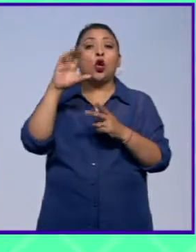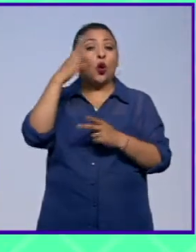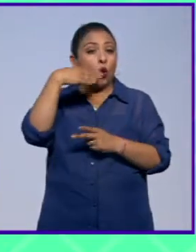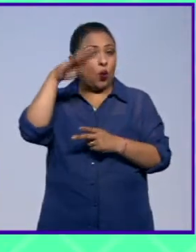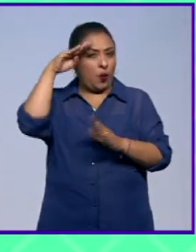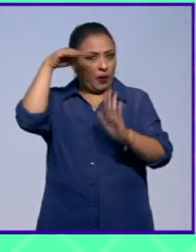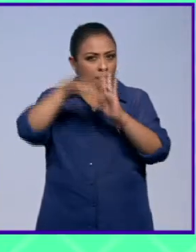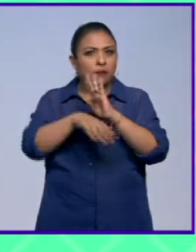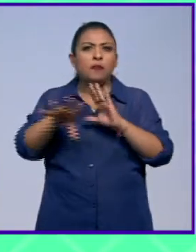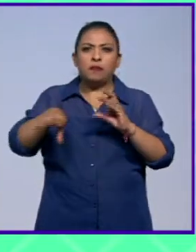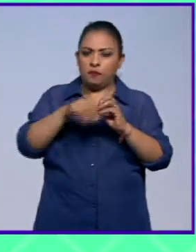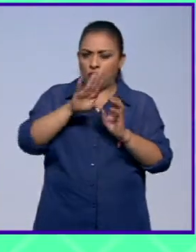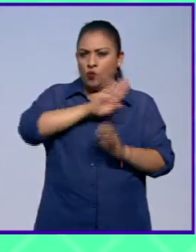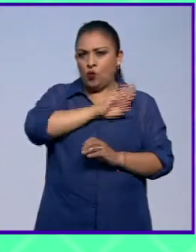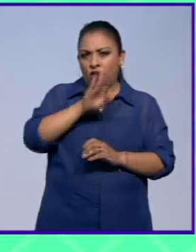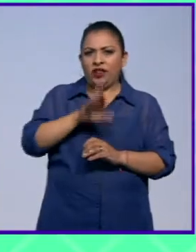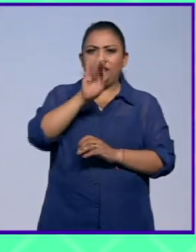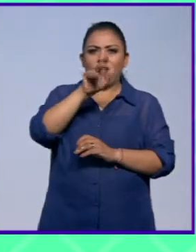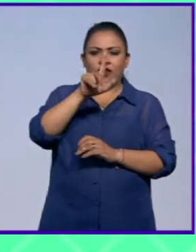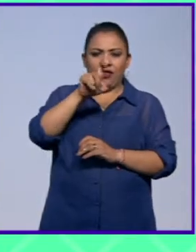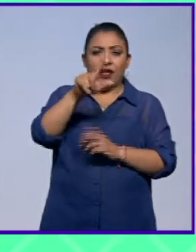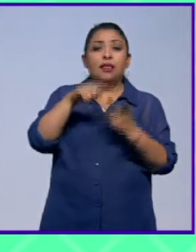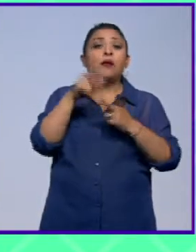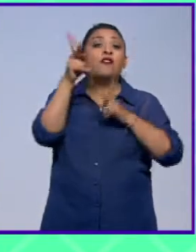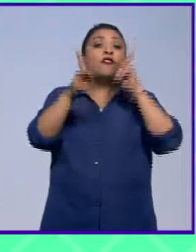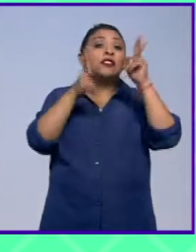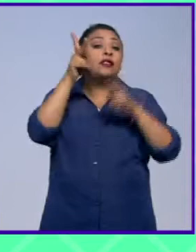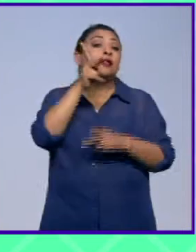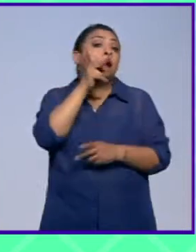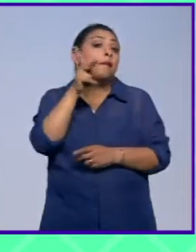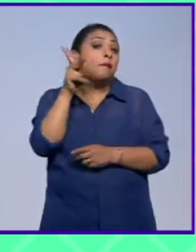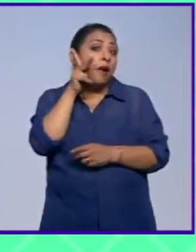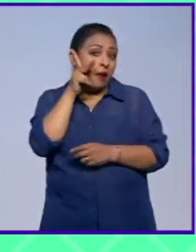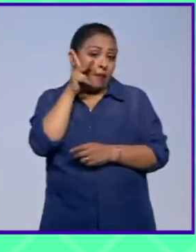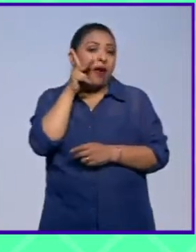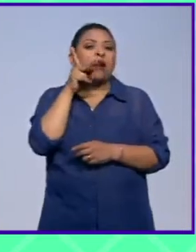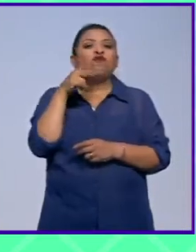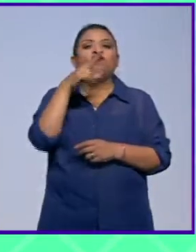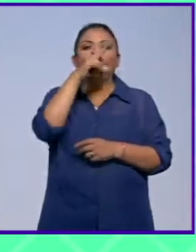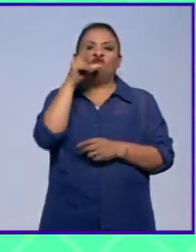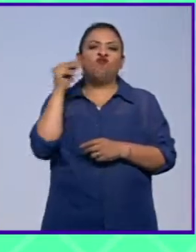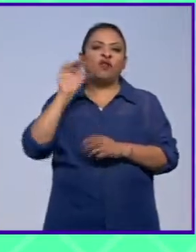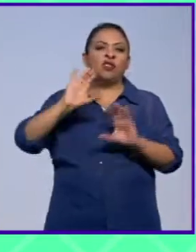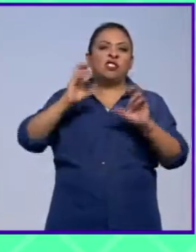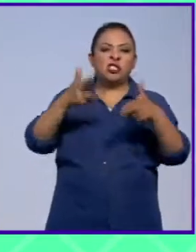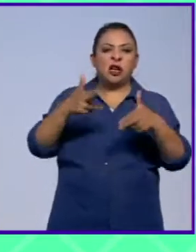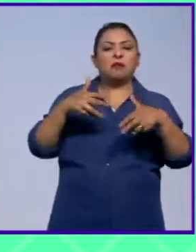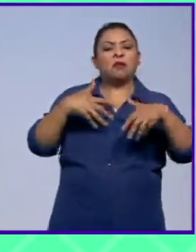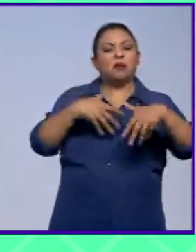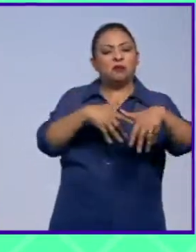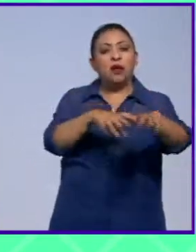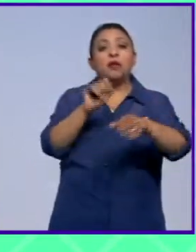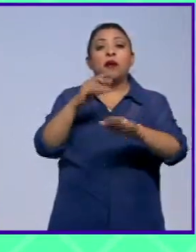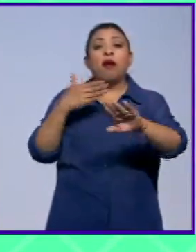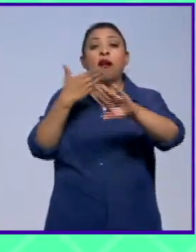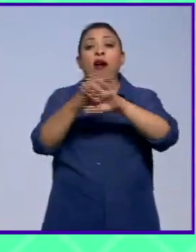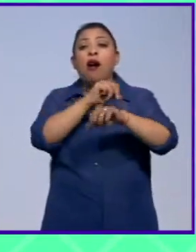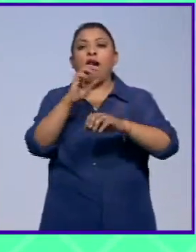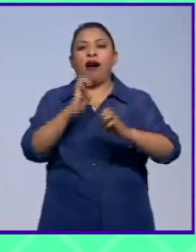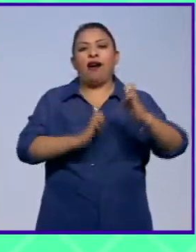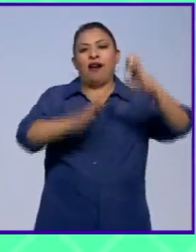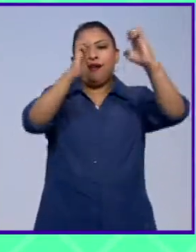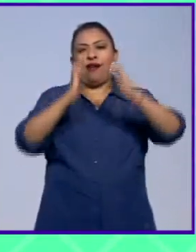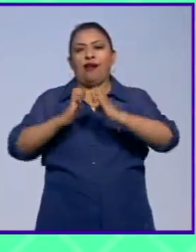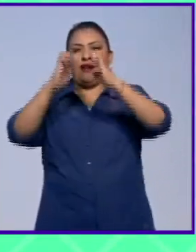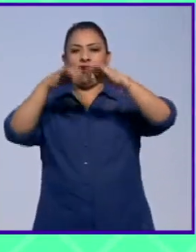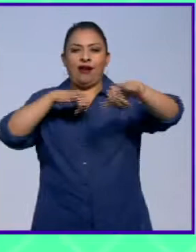incluida la muerte de Fidel Castro y la visita del Papa, el movimiento zapatista en Chiapas, el atentado a las Torres Gemelas en